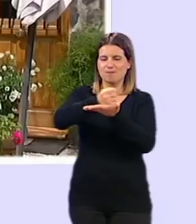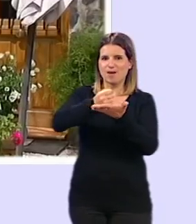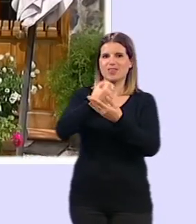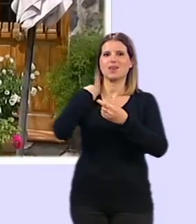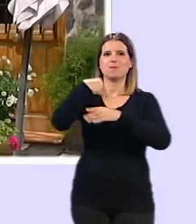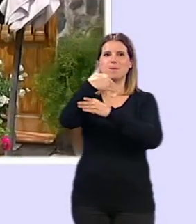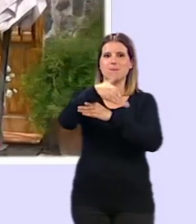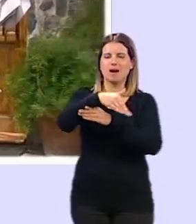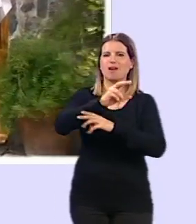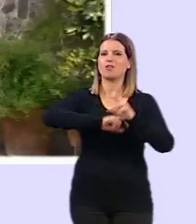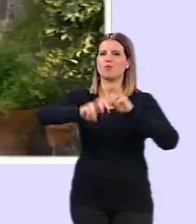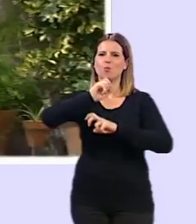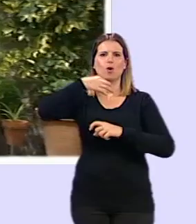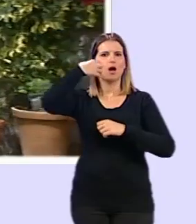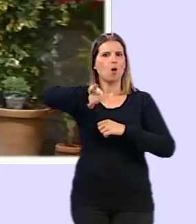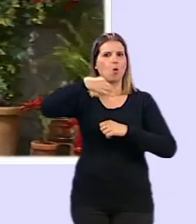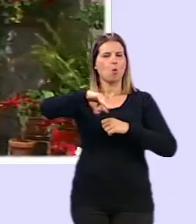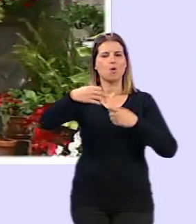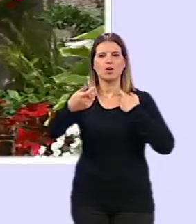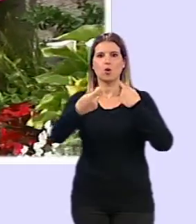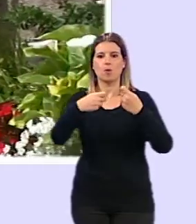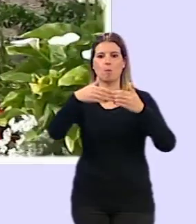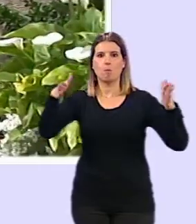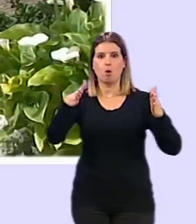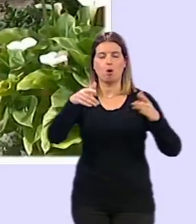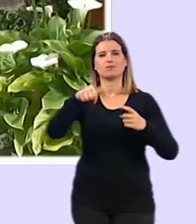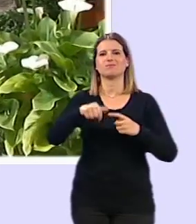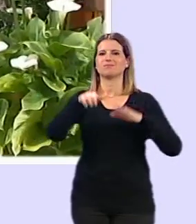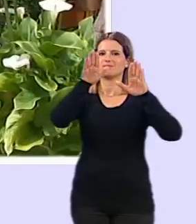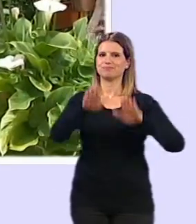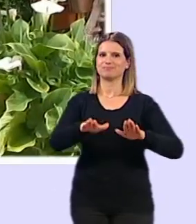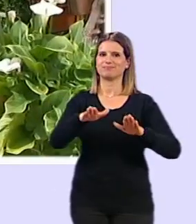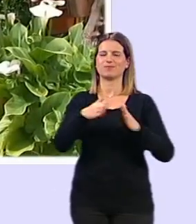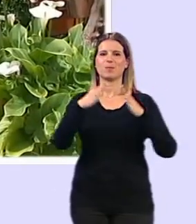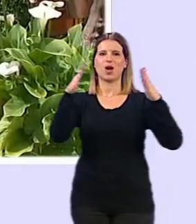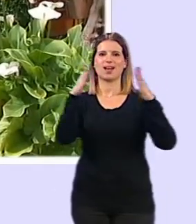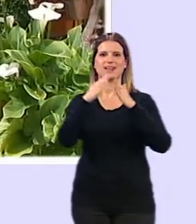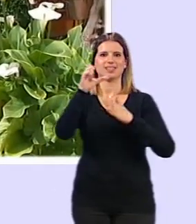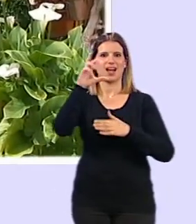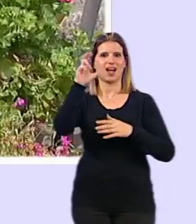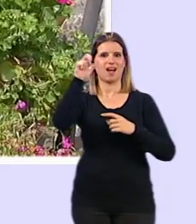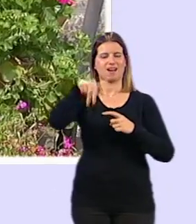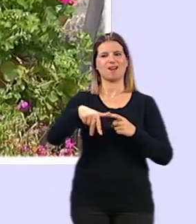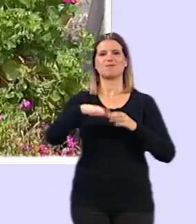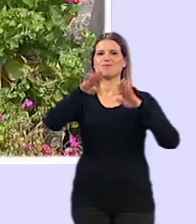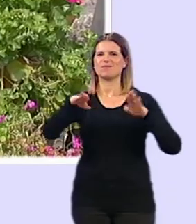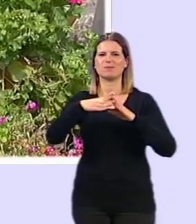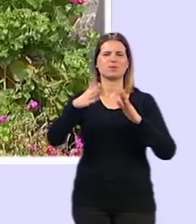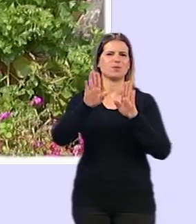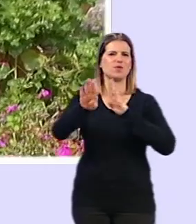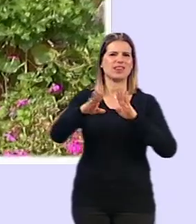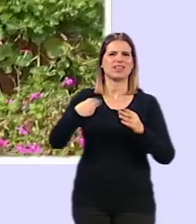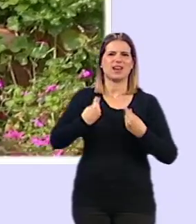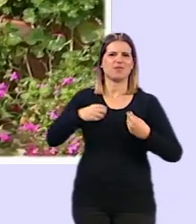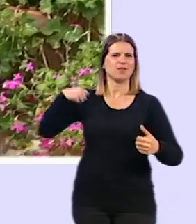misma calle y en busca del único establecimiento abierto de esta zona nos paramos junto a la casa de Carmen una vecina de las de toda la vida de esta zona que